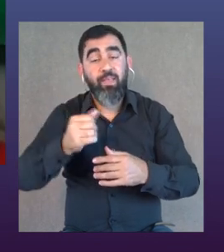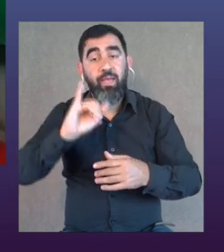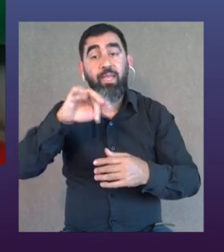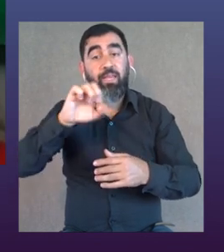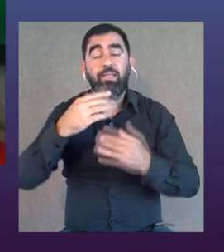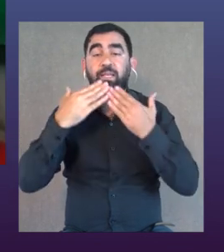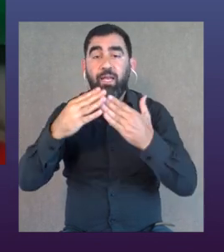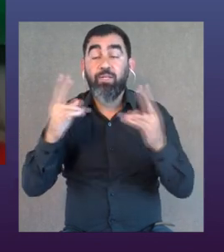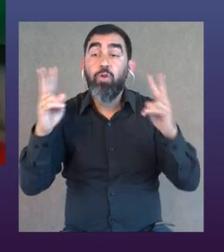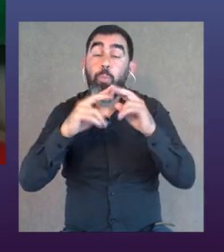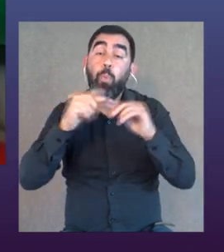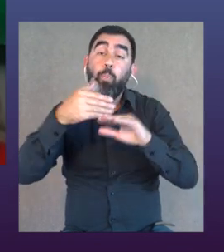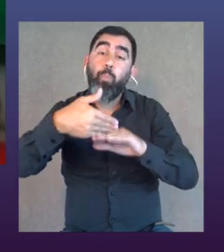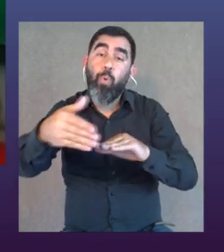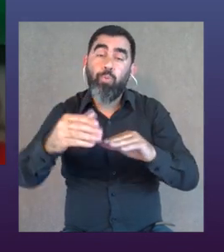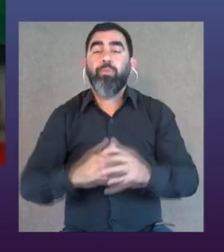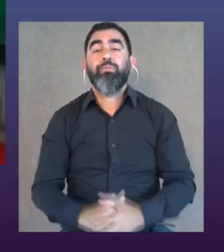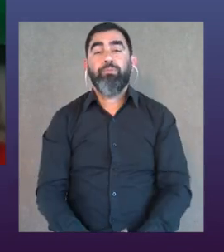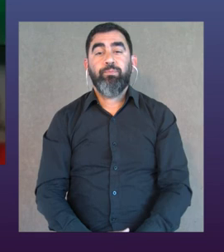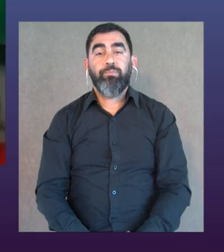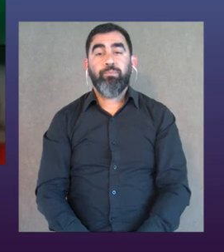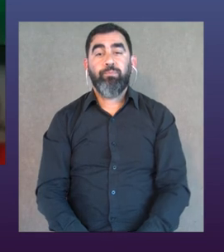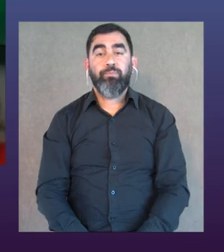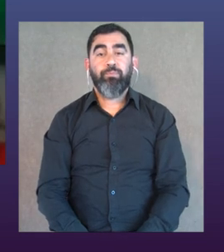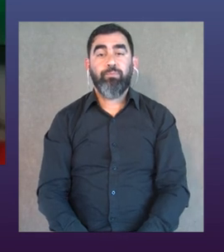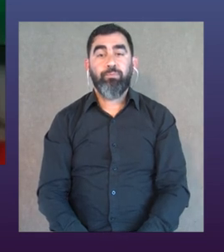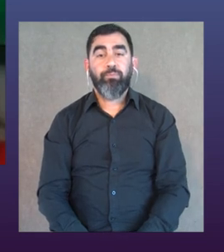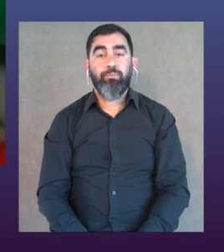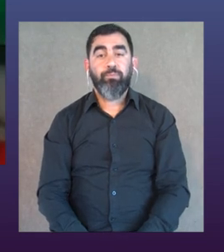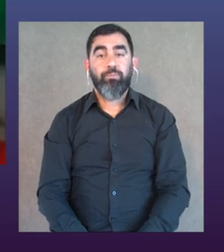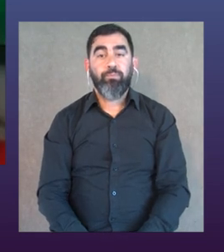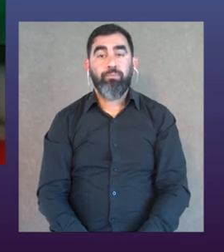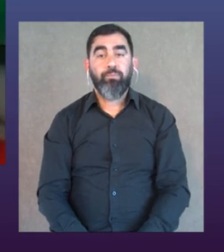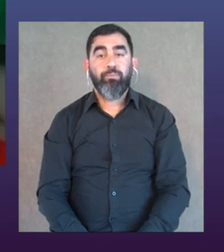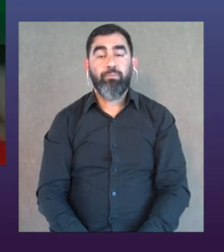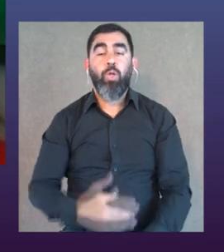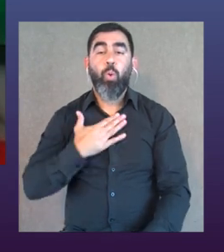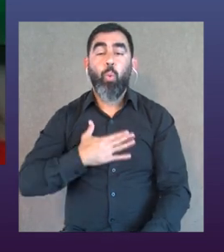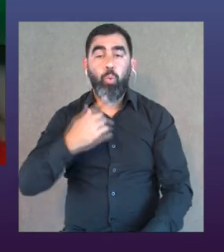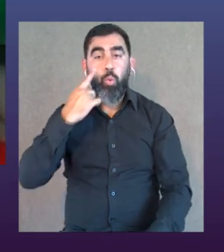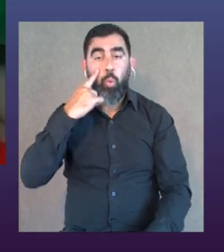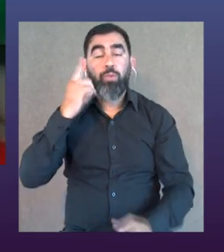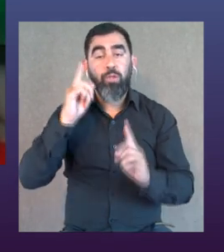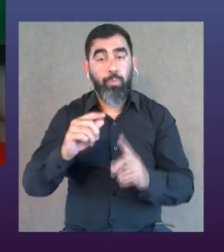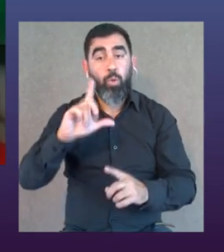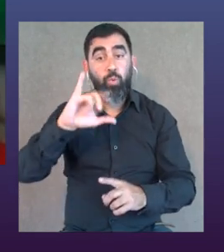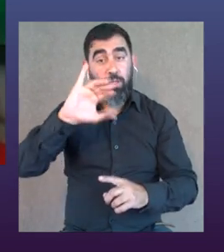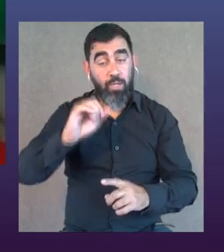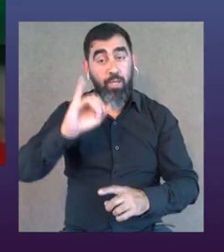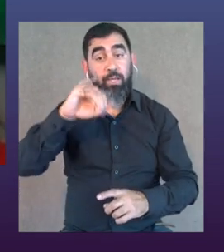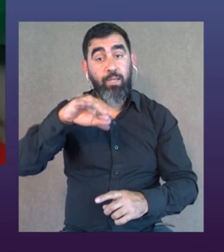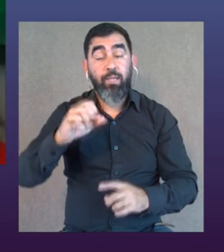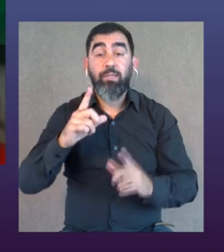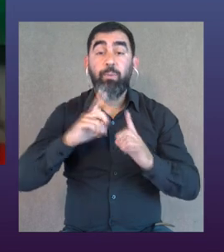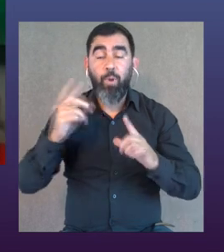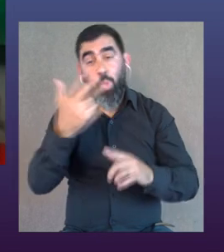e Inés gracias y nos vemos lo antes posible muchas más gracias un gusto conocerlas y